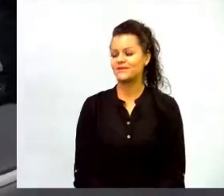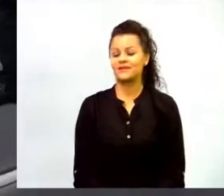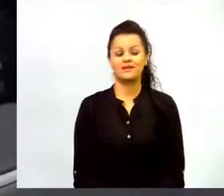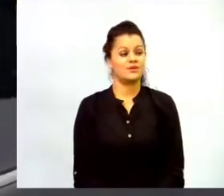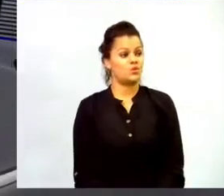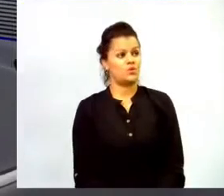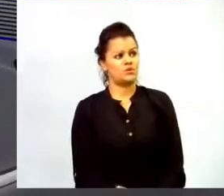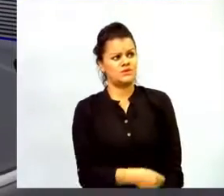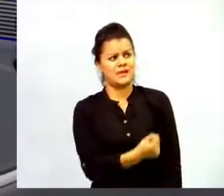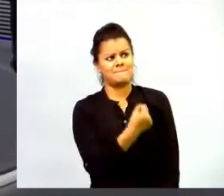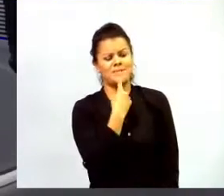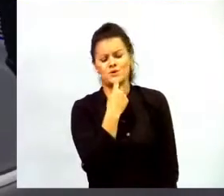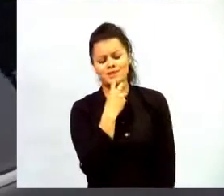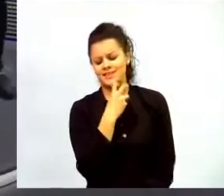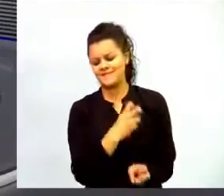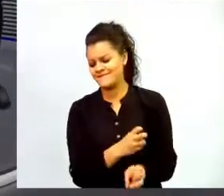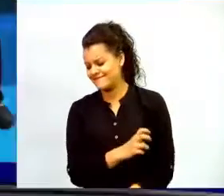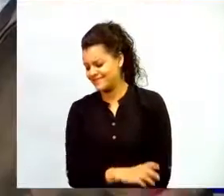en un minuto